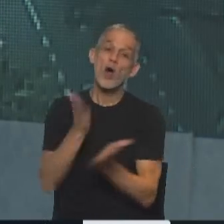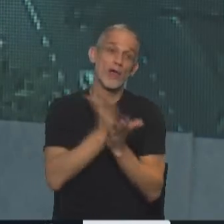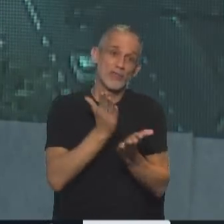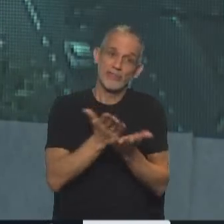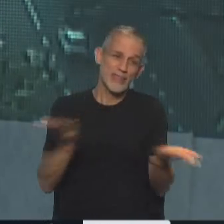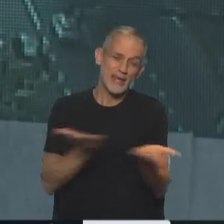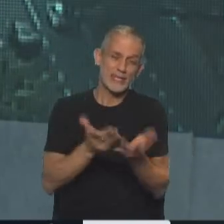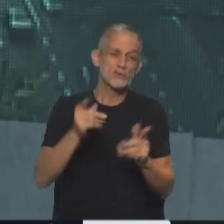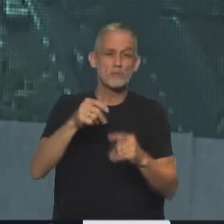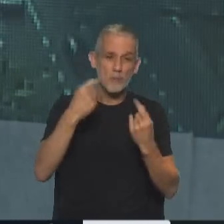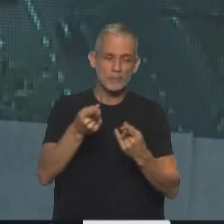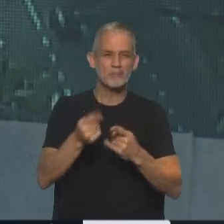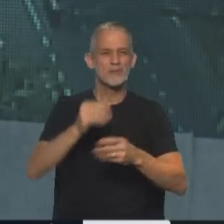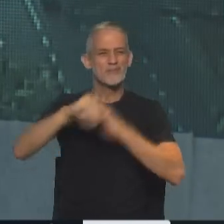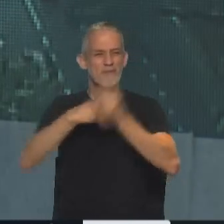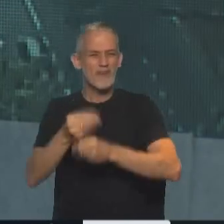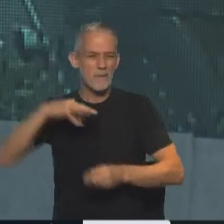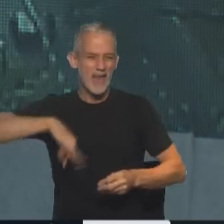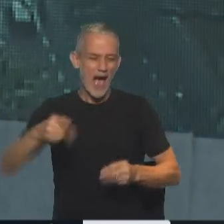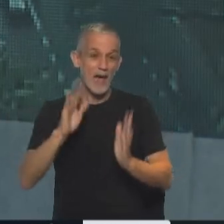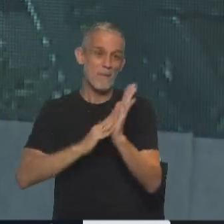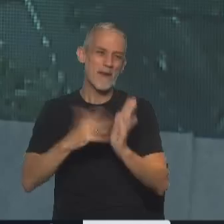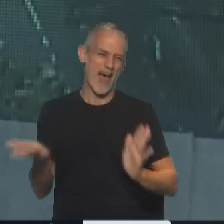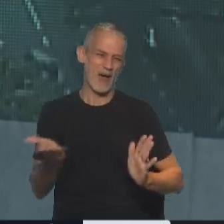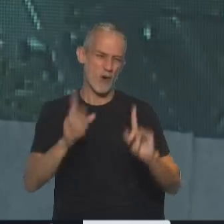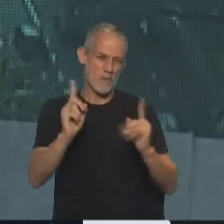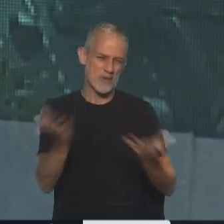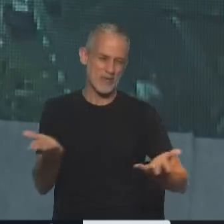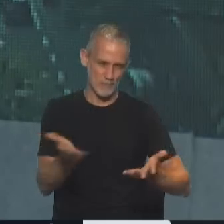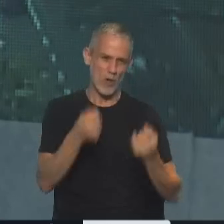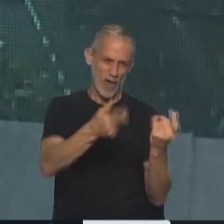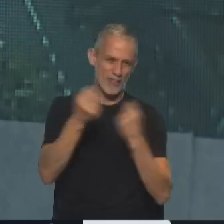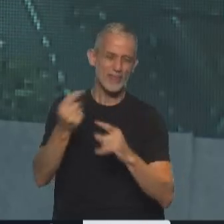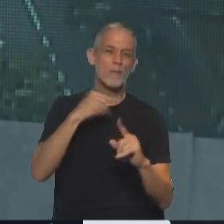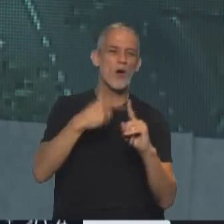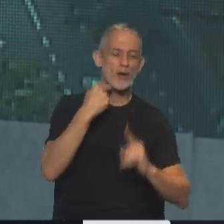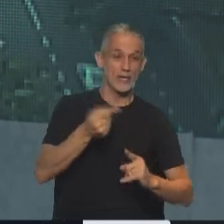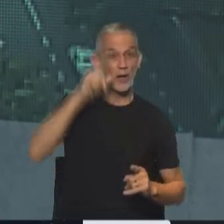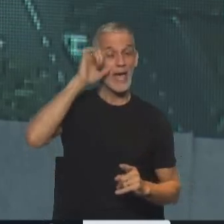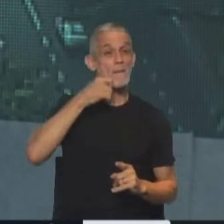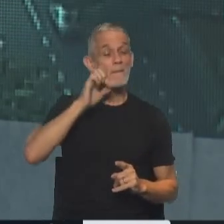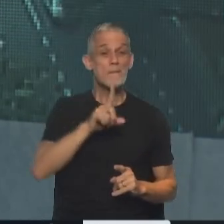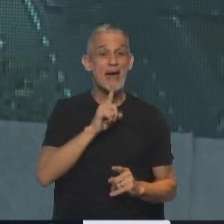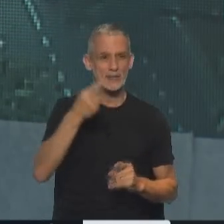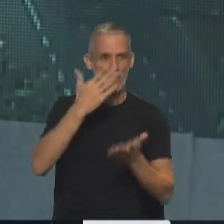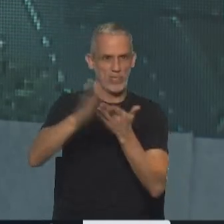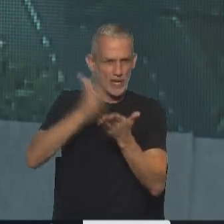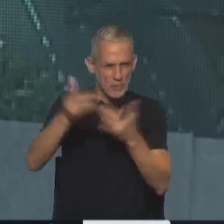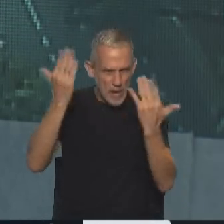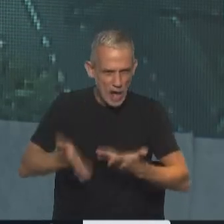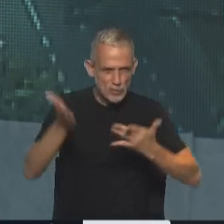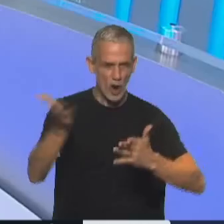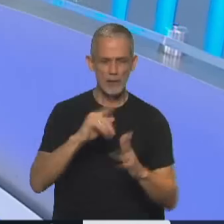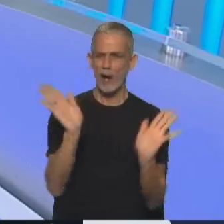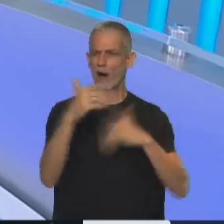emparentado con las asignaciones familiares que cobramos los trabajadores en blanco y a propósito de expert hay que decir que además de discriminador y